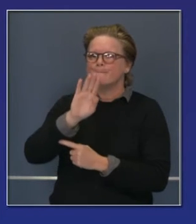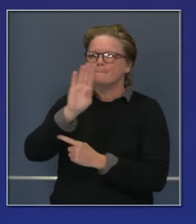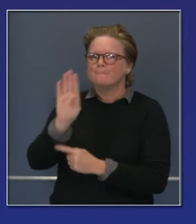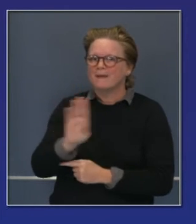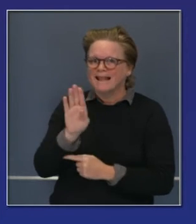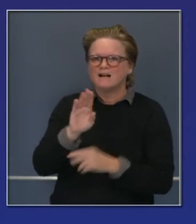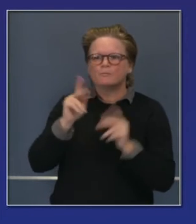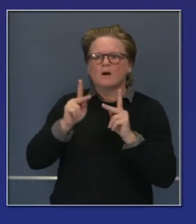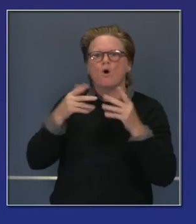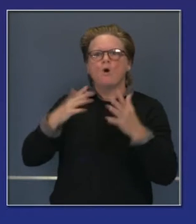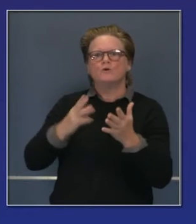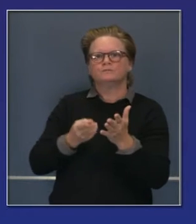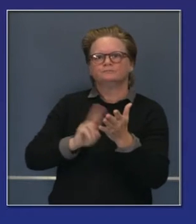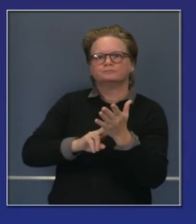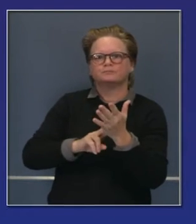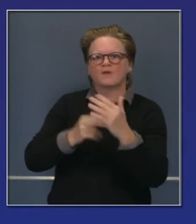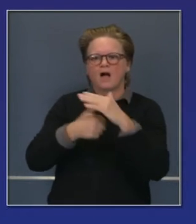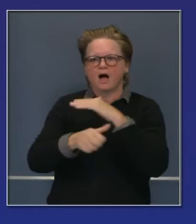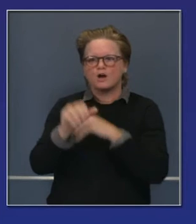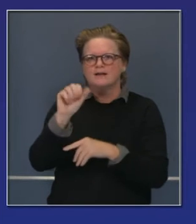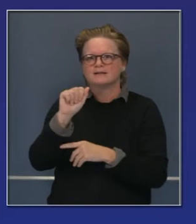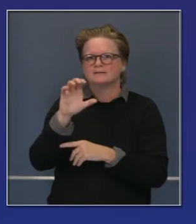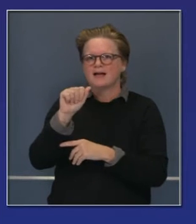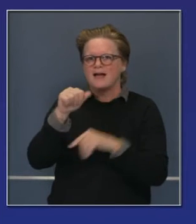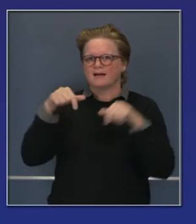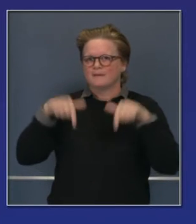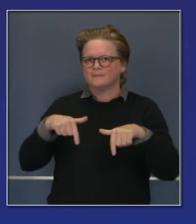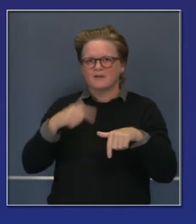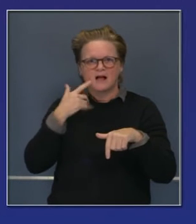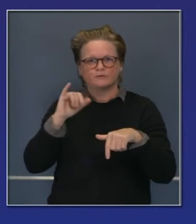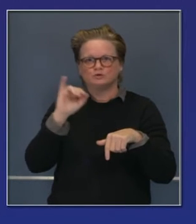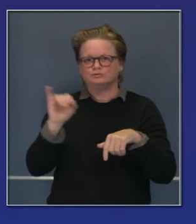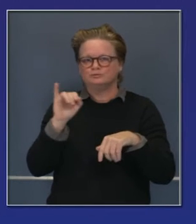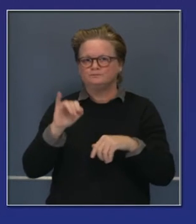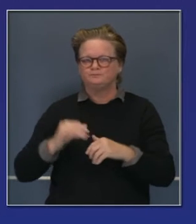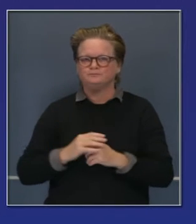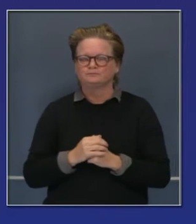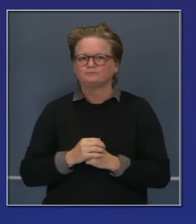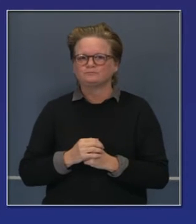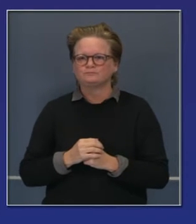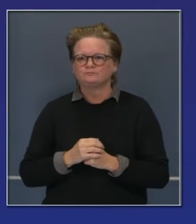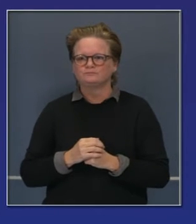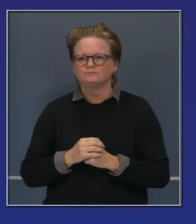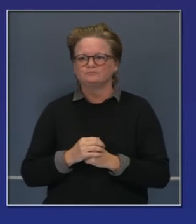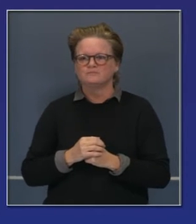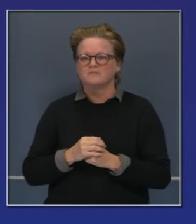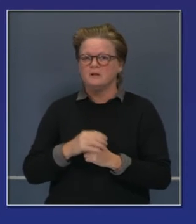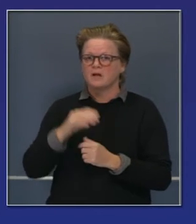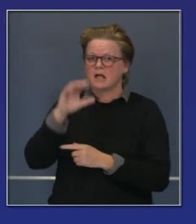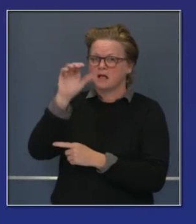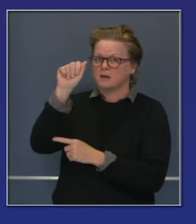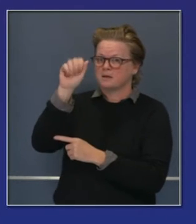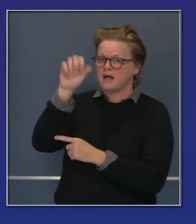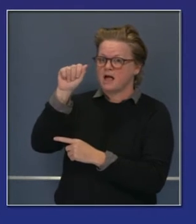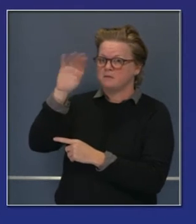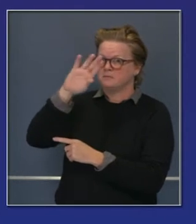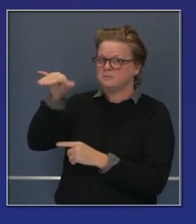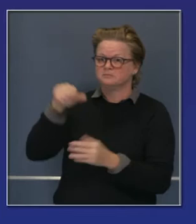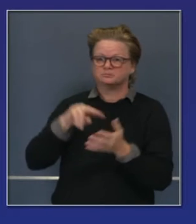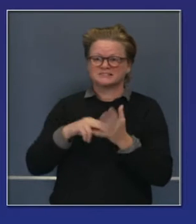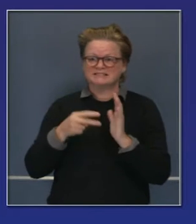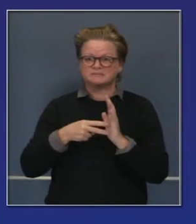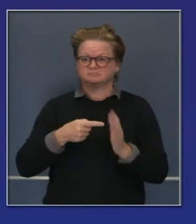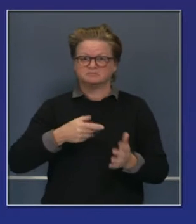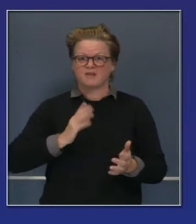cubiertos en California. Les voy a presentar a Peter Lee en un momento, que personas que pueden perder su cobertura por esta